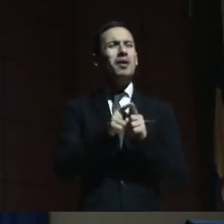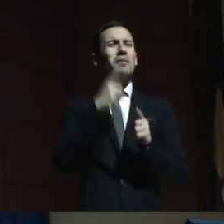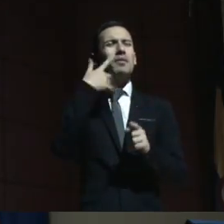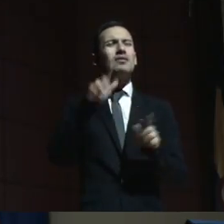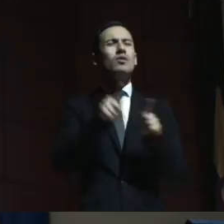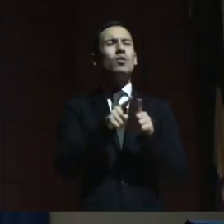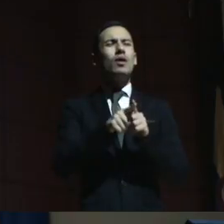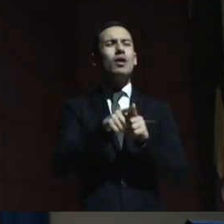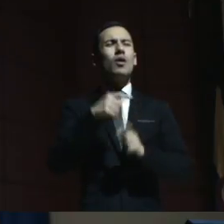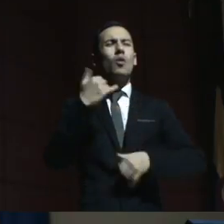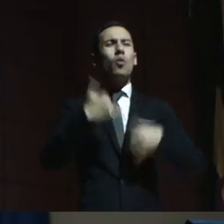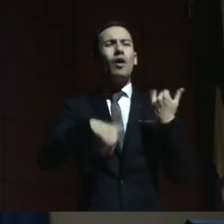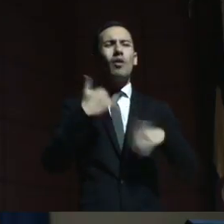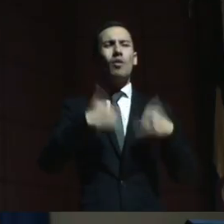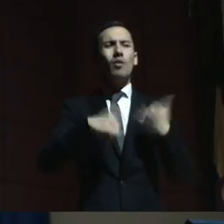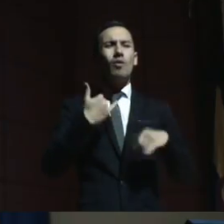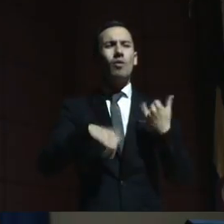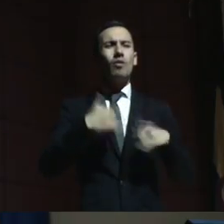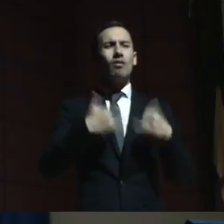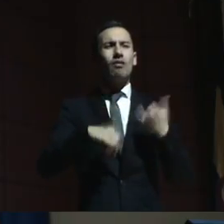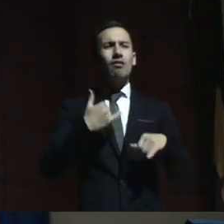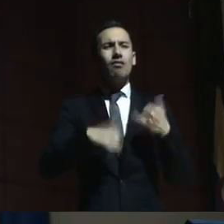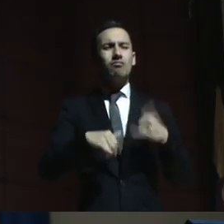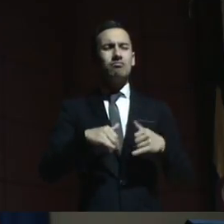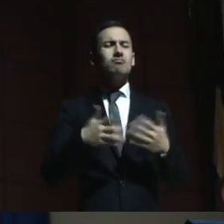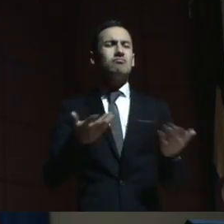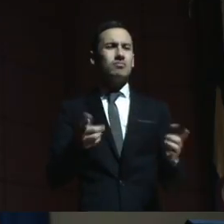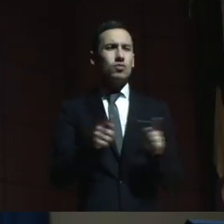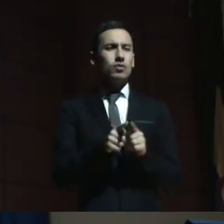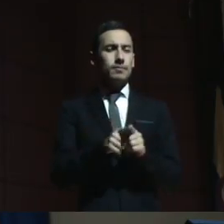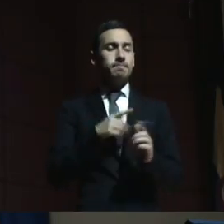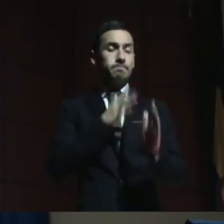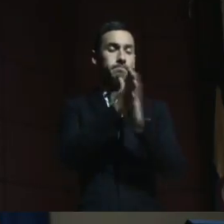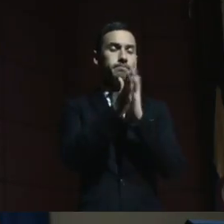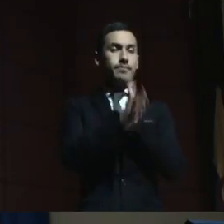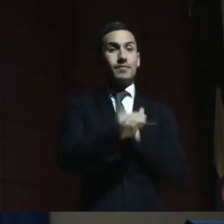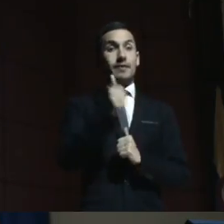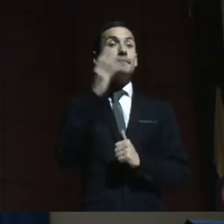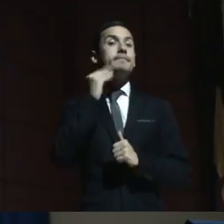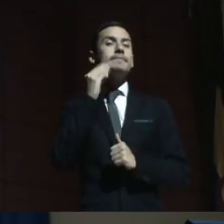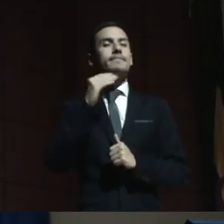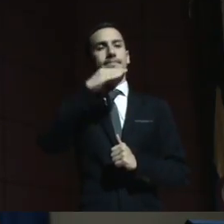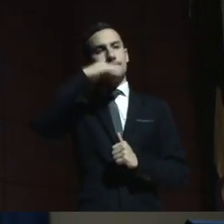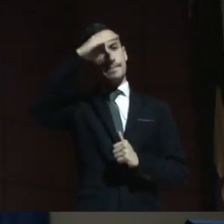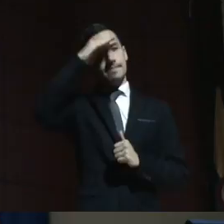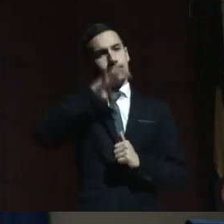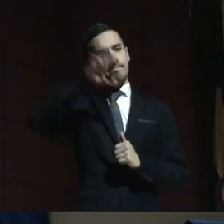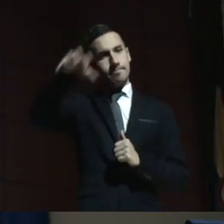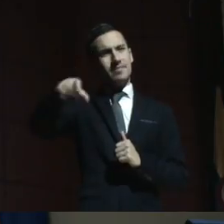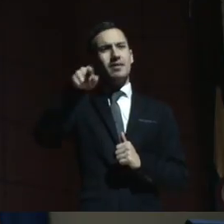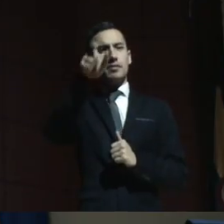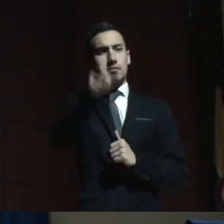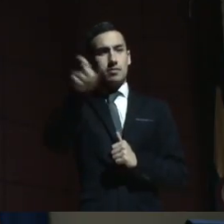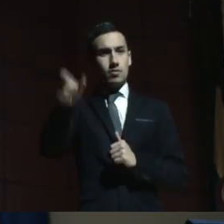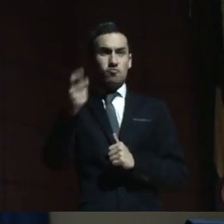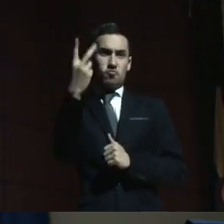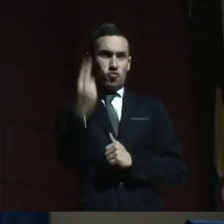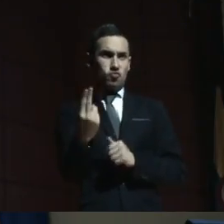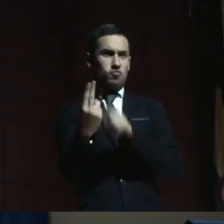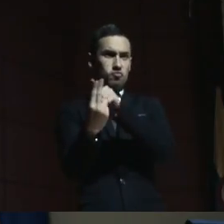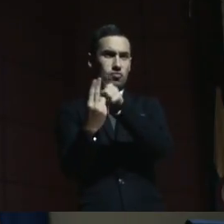Inclusive hay una experiencia de un matrimonio en Medellín de unos muchachos con síndrome de Down,